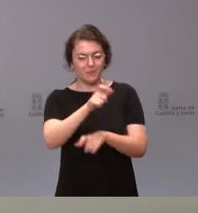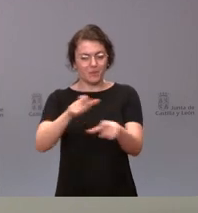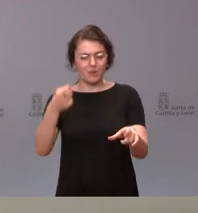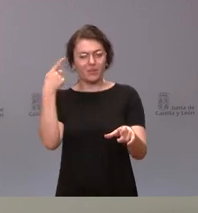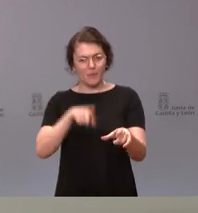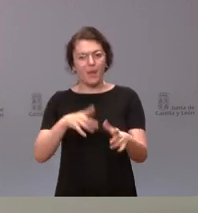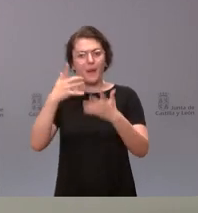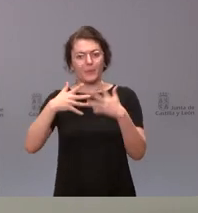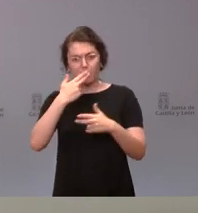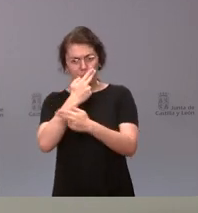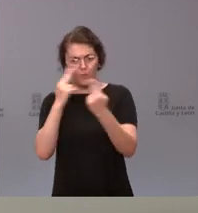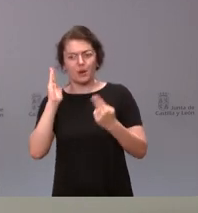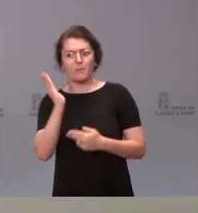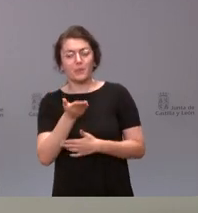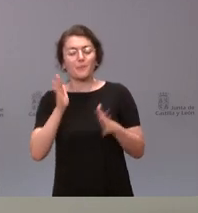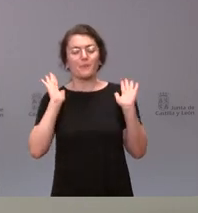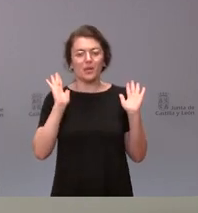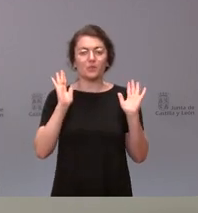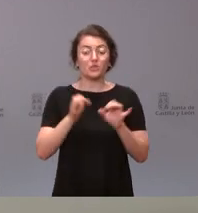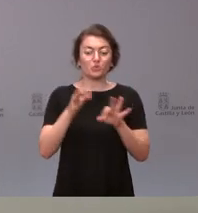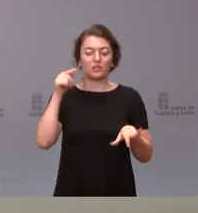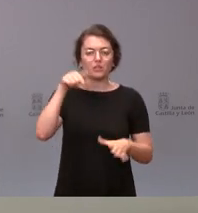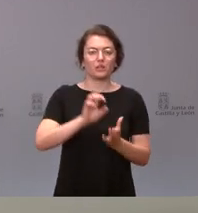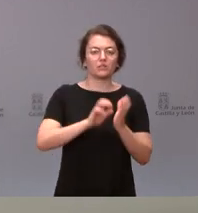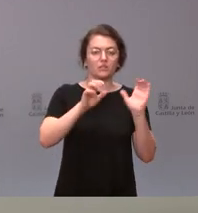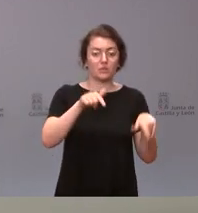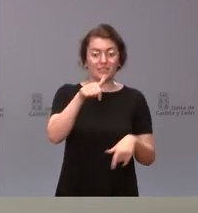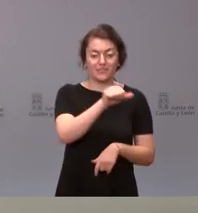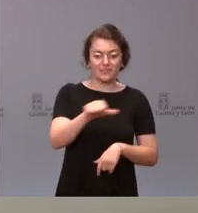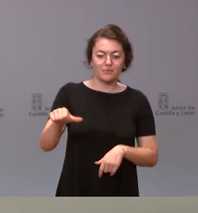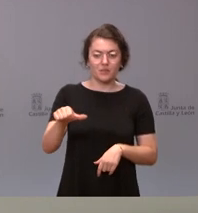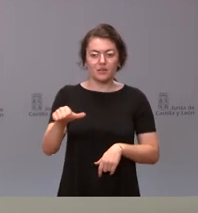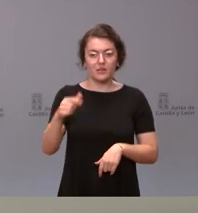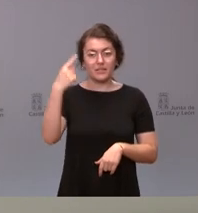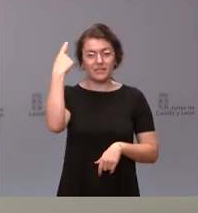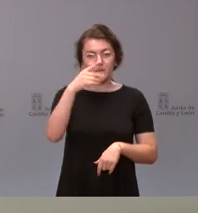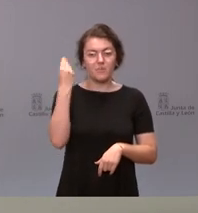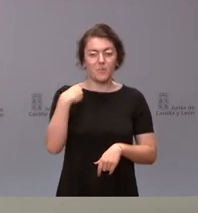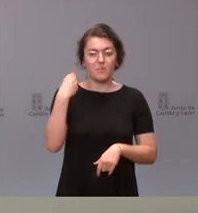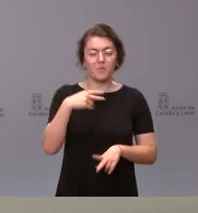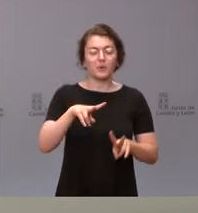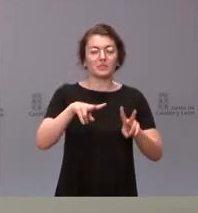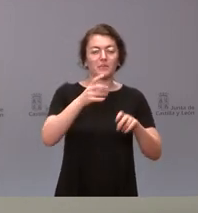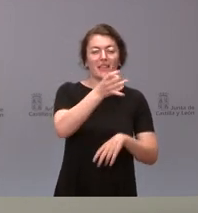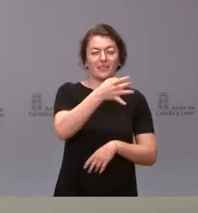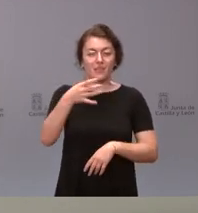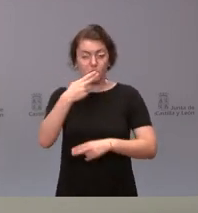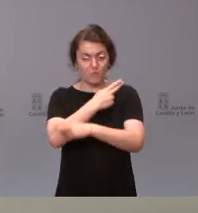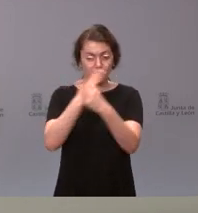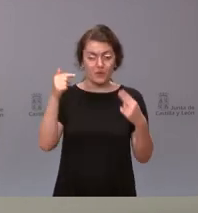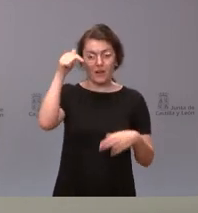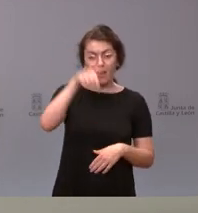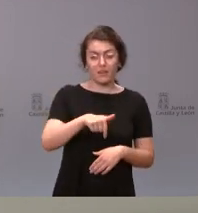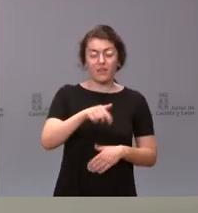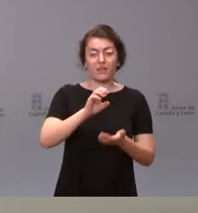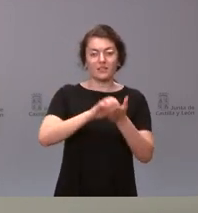pública. Afortunadamente, en el caso de Castilla y León, esta misma semana hemos conocido los datos de deuda pública, que sitúan a Castilla y entre las comunidades de tromas menos